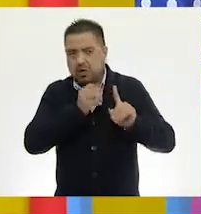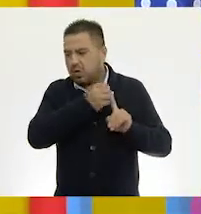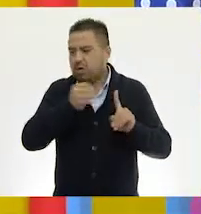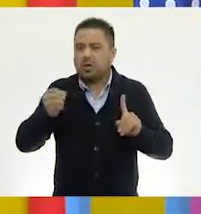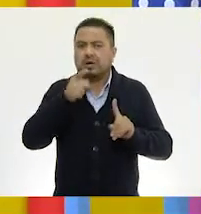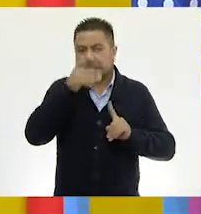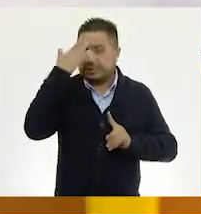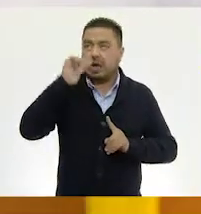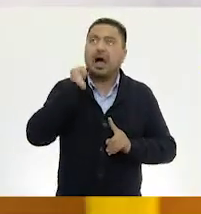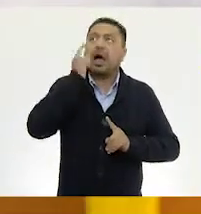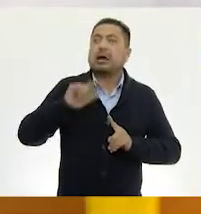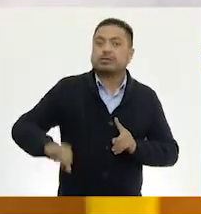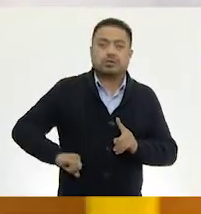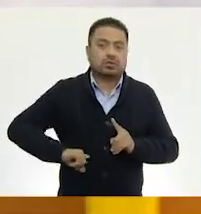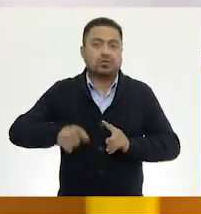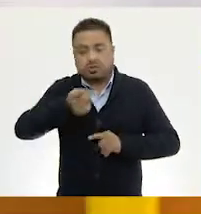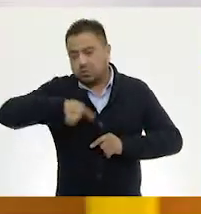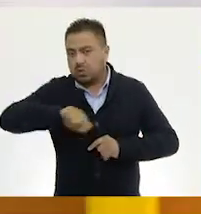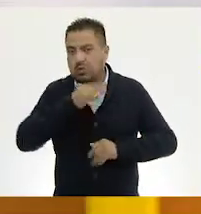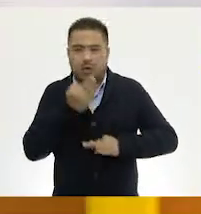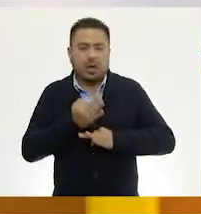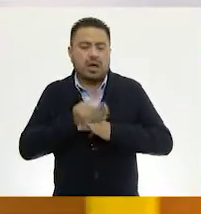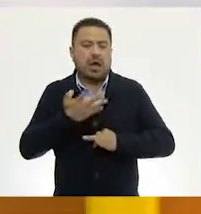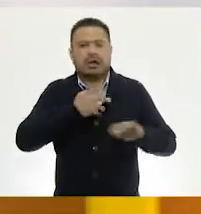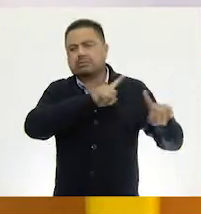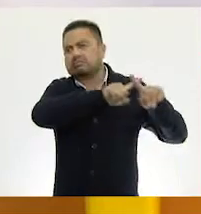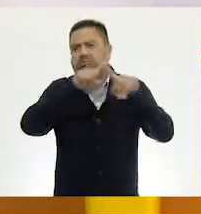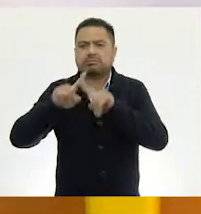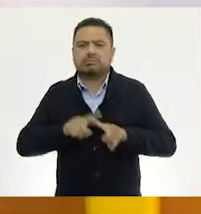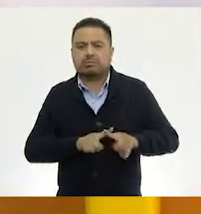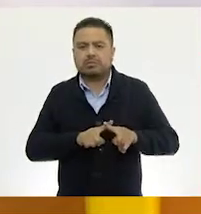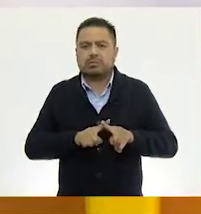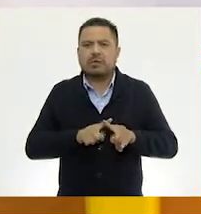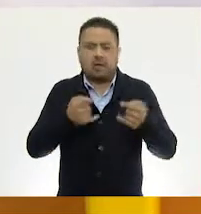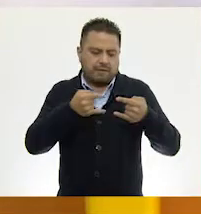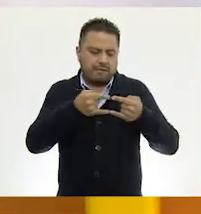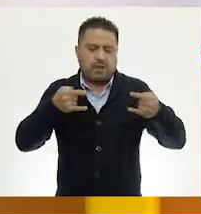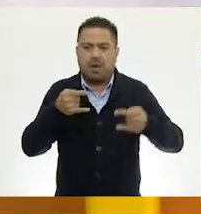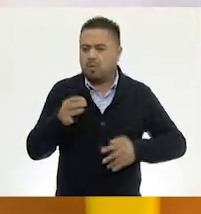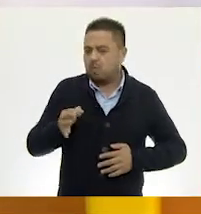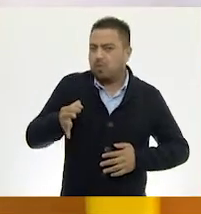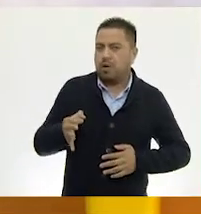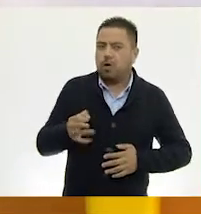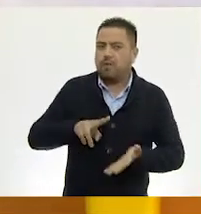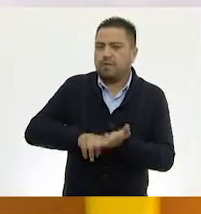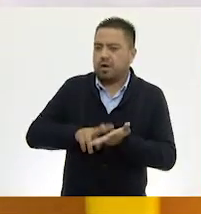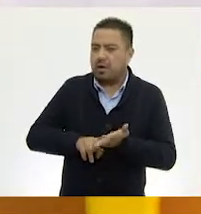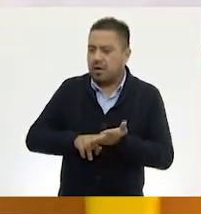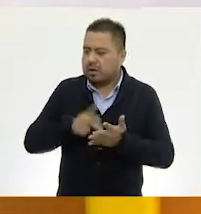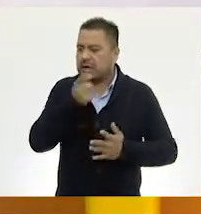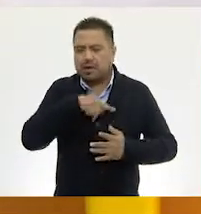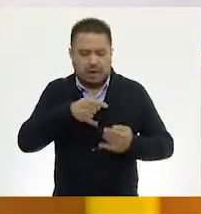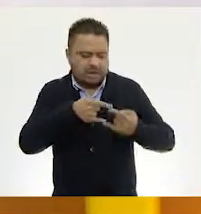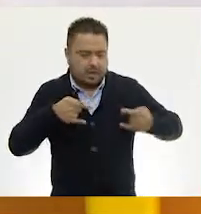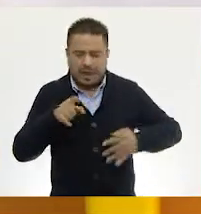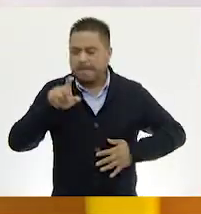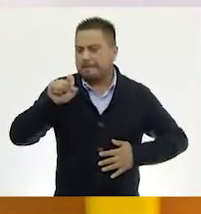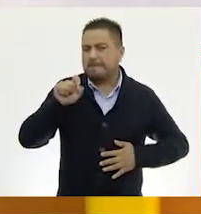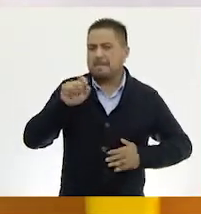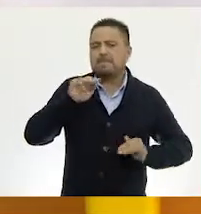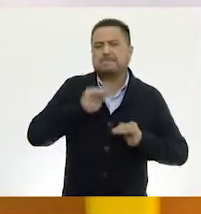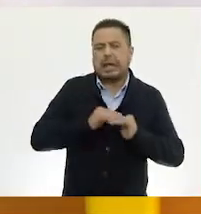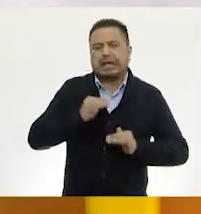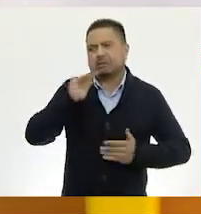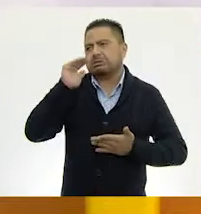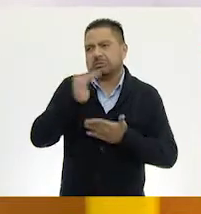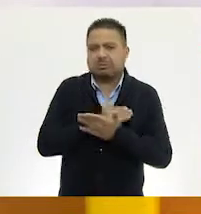¿Sabías algo muy interesante? Es que nosotros tenemos diversas cantidades en nuestros billetes y monedas. Tenemos el billete de 20 pesos, que es el más